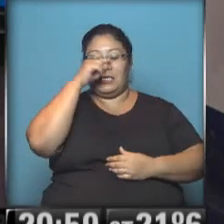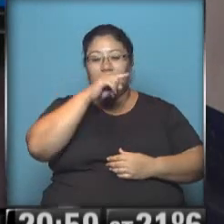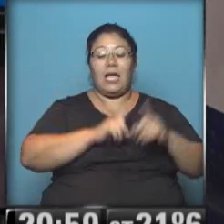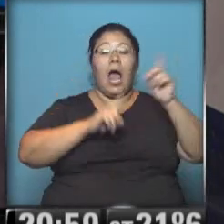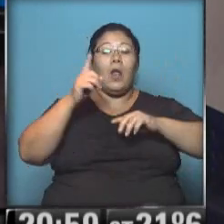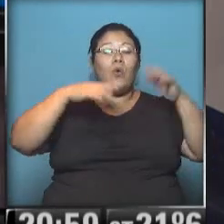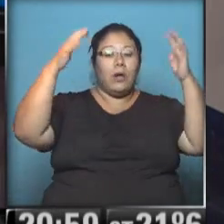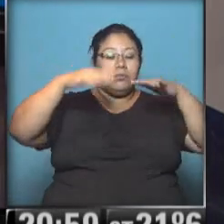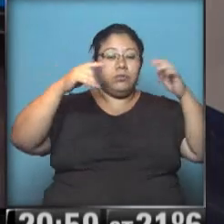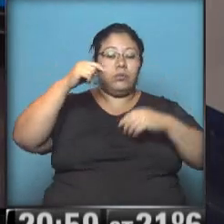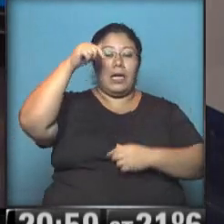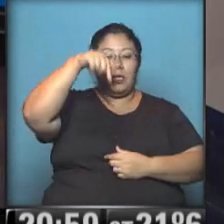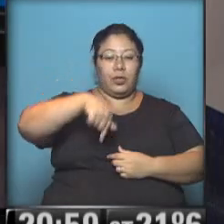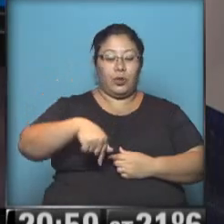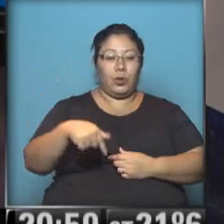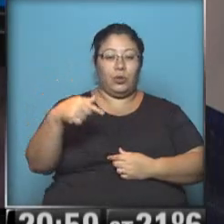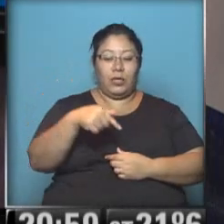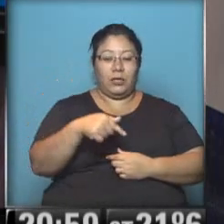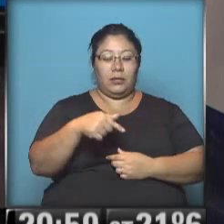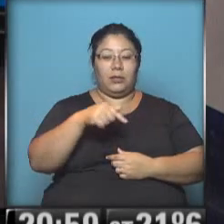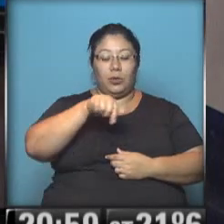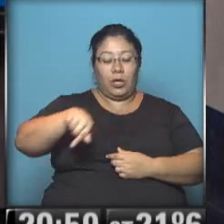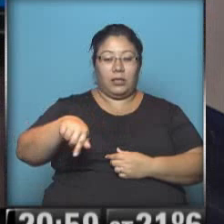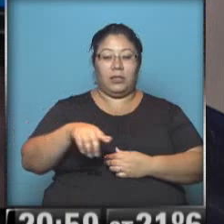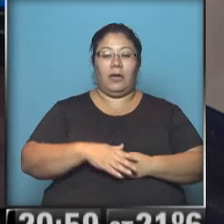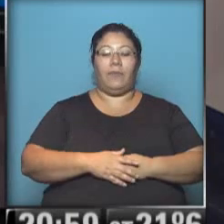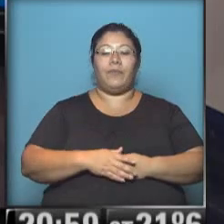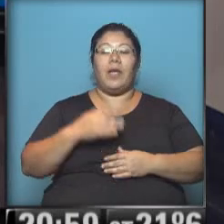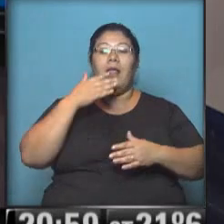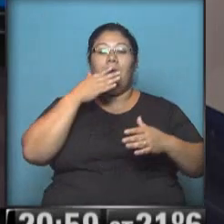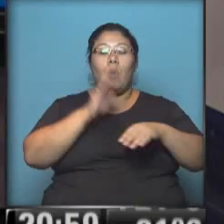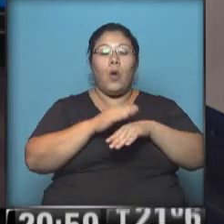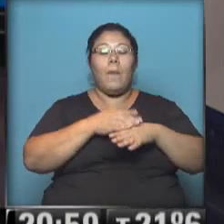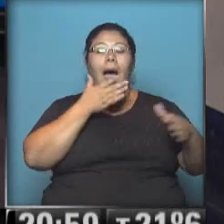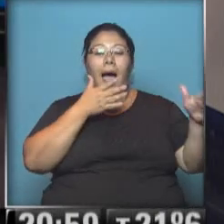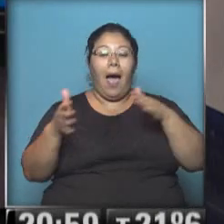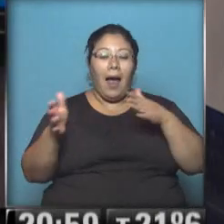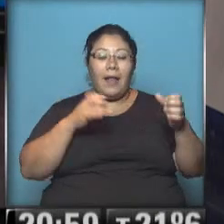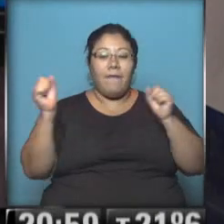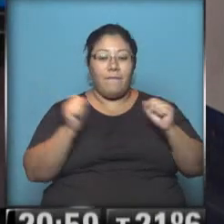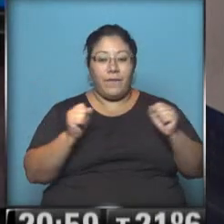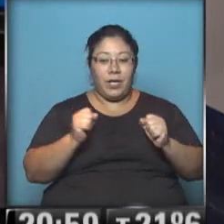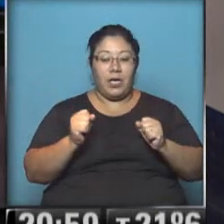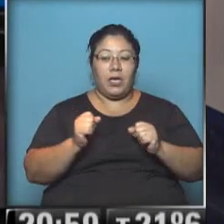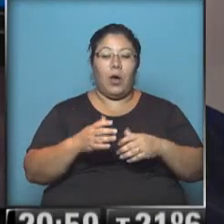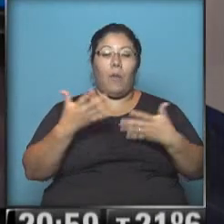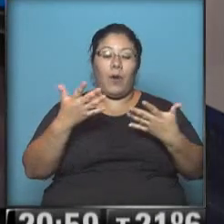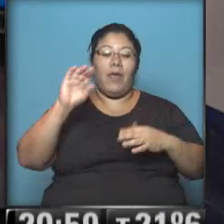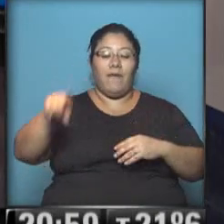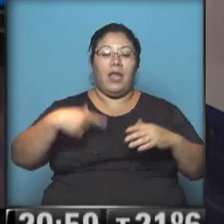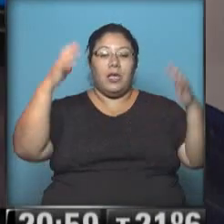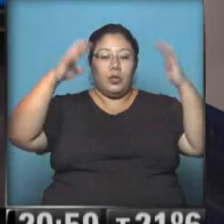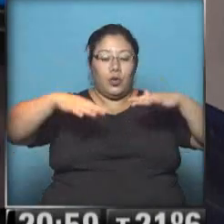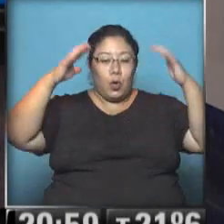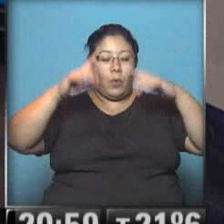en forma aislada en el sudeste de la provincia de Buenos Aires. Recuerden que el aire frío, el viento del sector sur va a generar nubosidad inestable, quizás en horas de la tarde, con